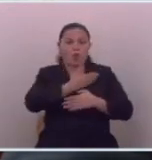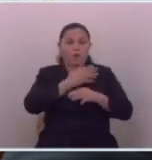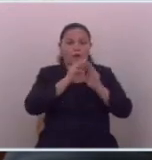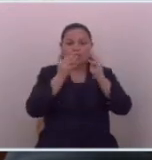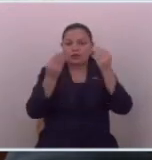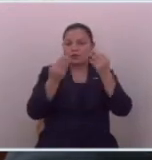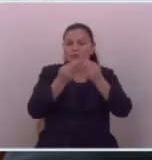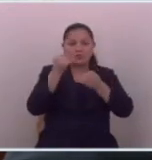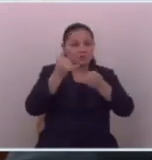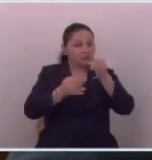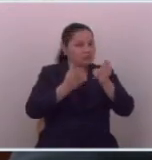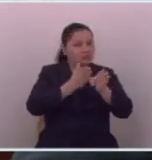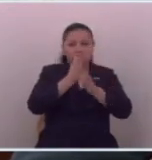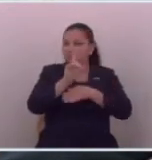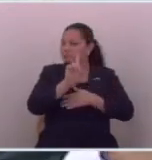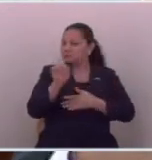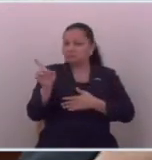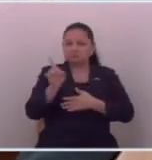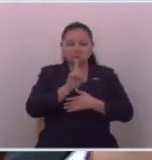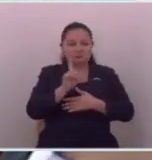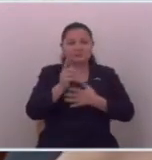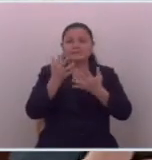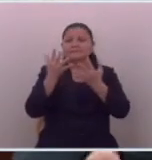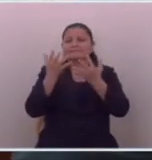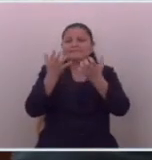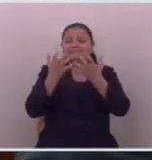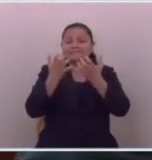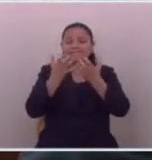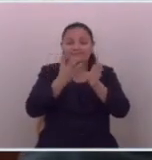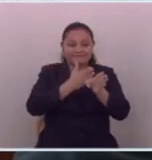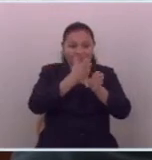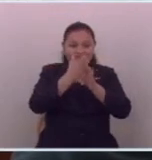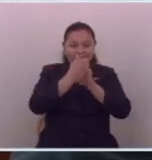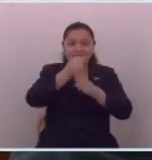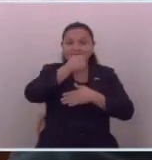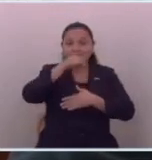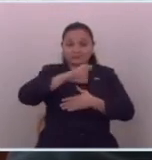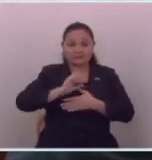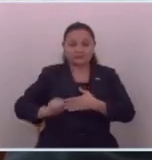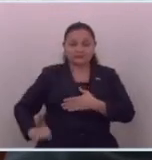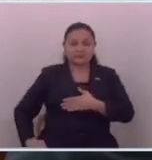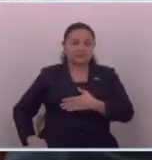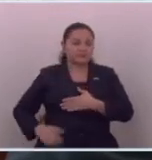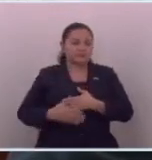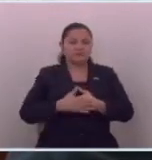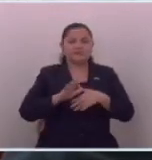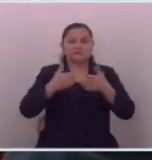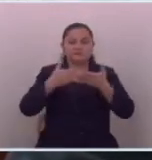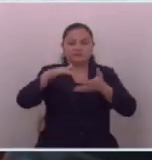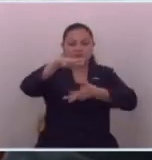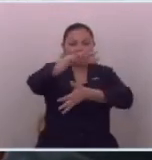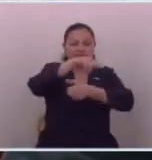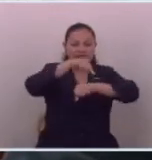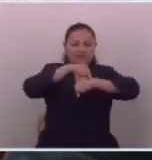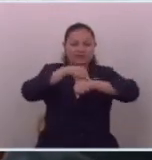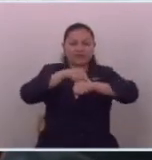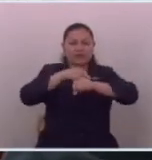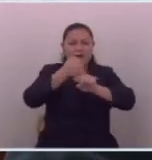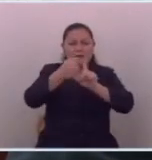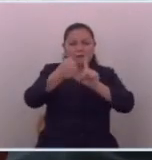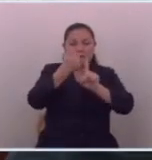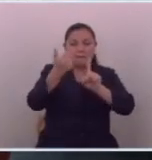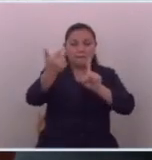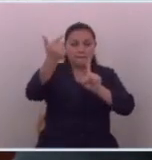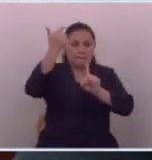terminaron su profesión, el anhelo de convertirse en periodistas en El Salvador, porque el clima de violencia era tan